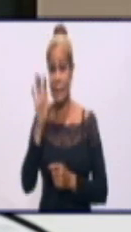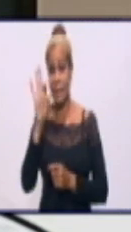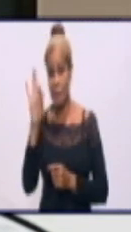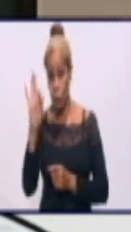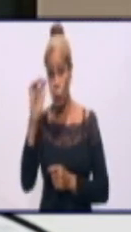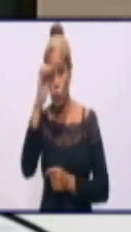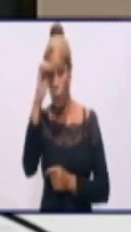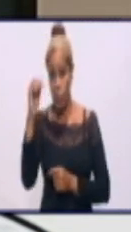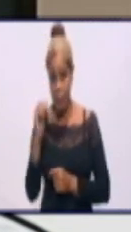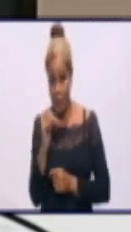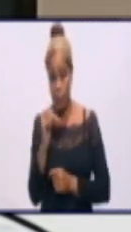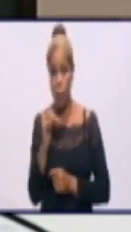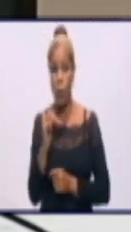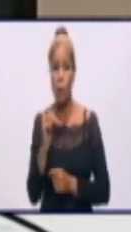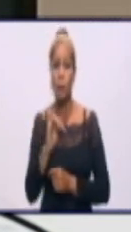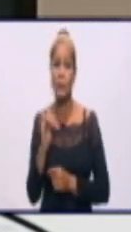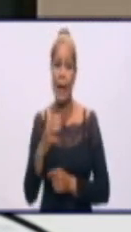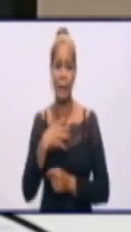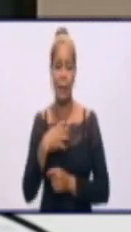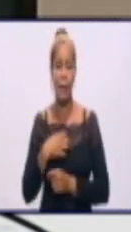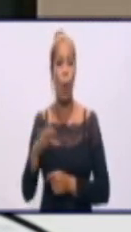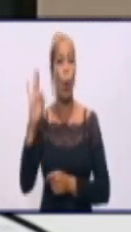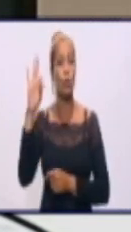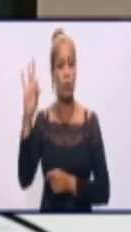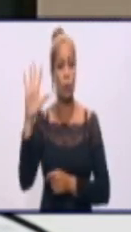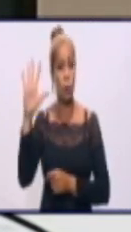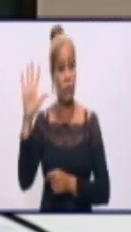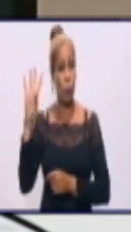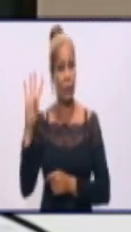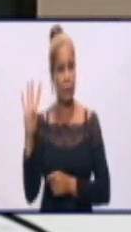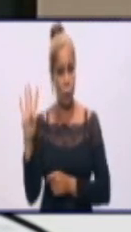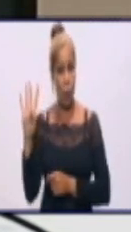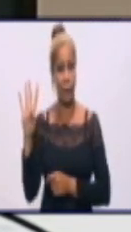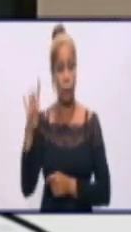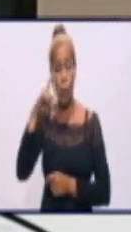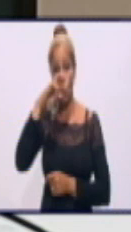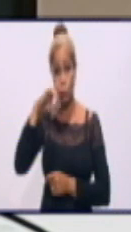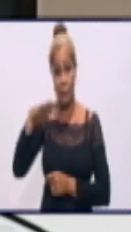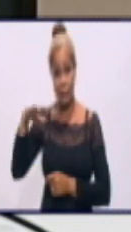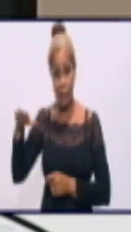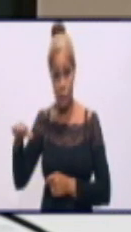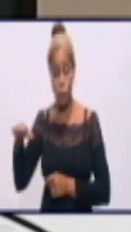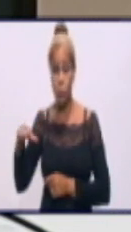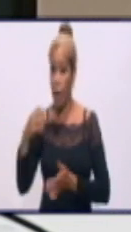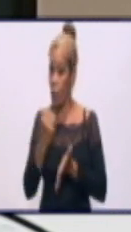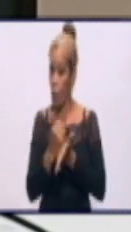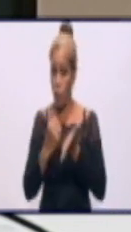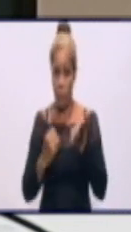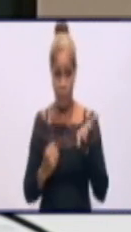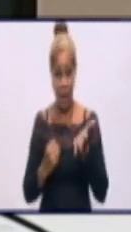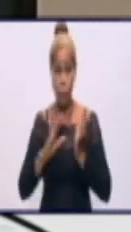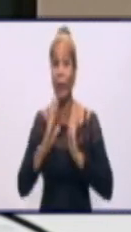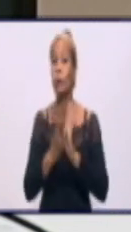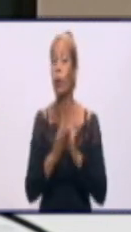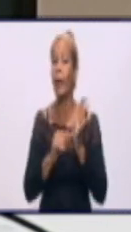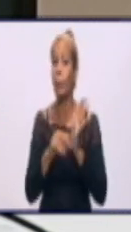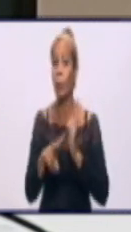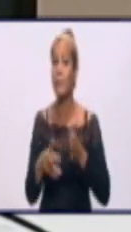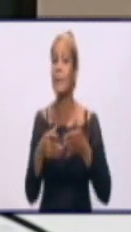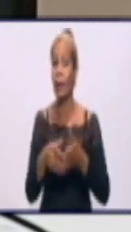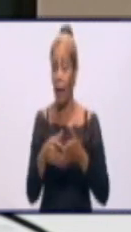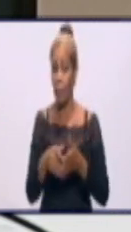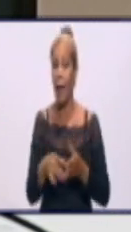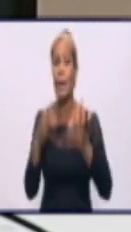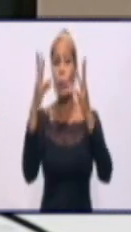tenemos ya 854 niños ya confirmados a la COVID en la provincia. Es una cifra